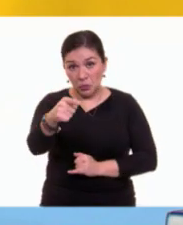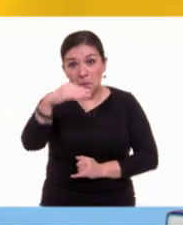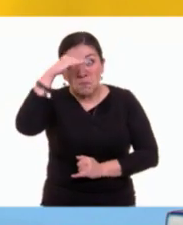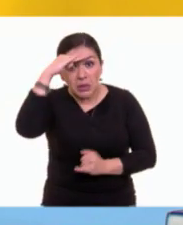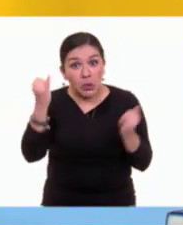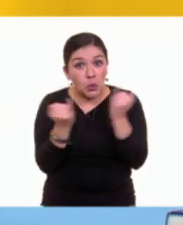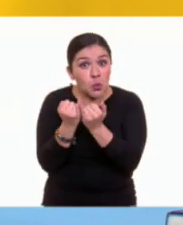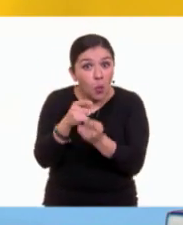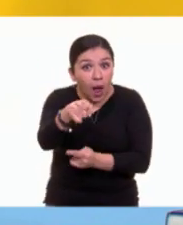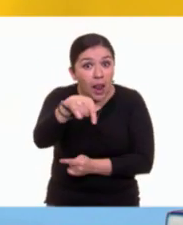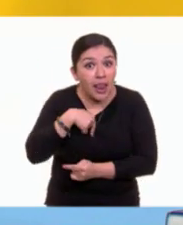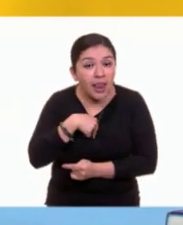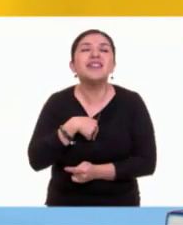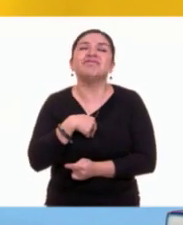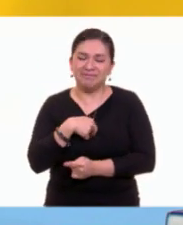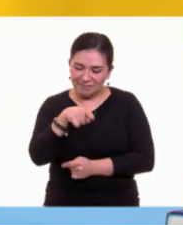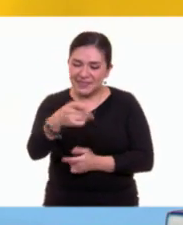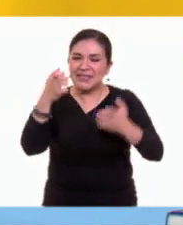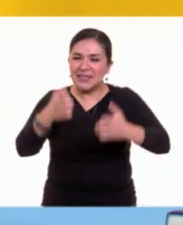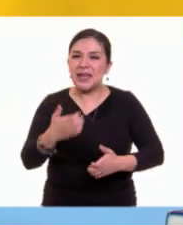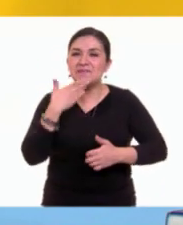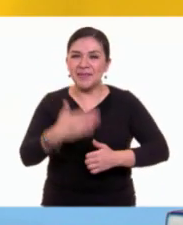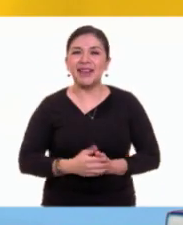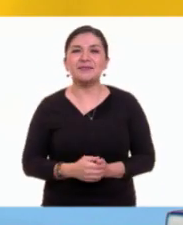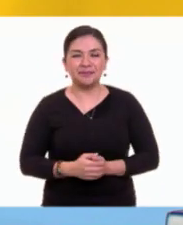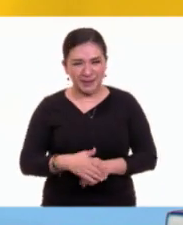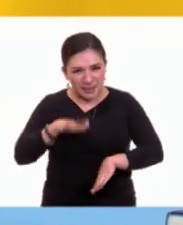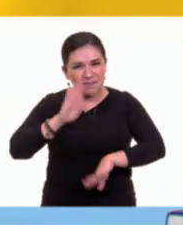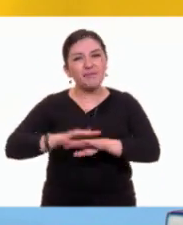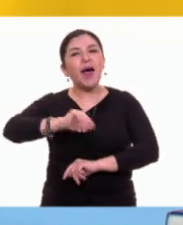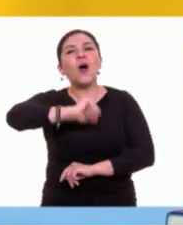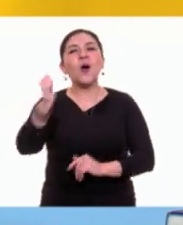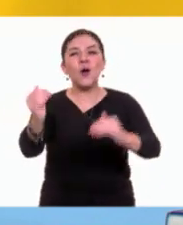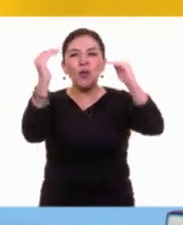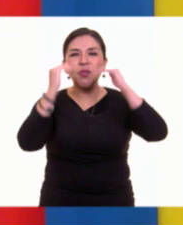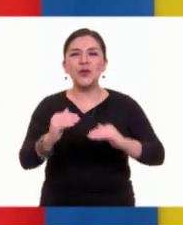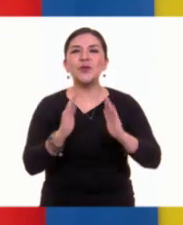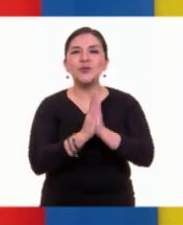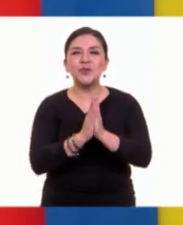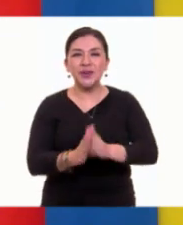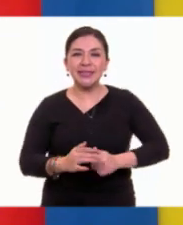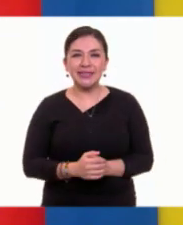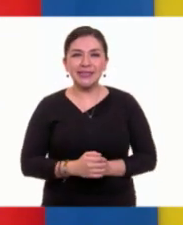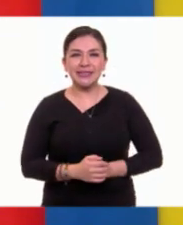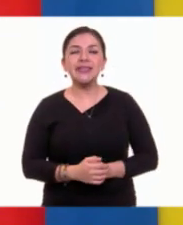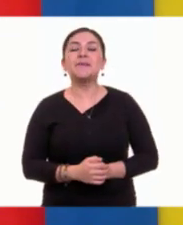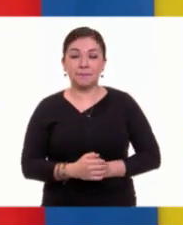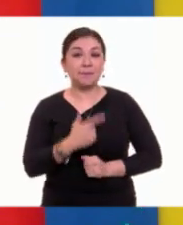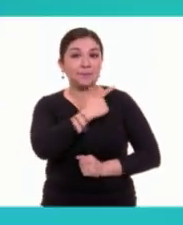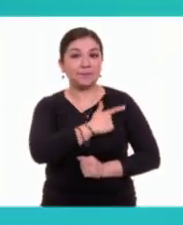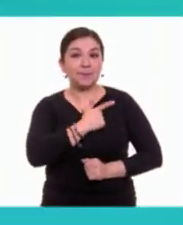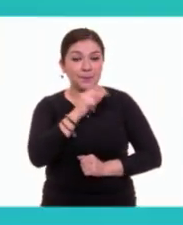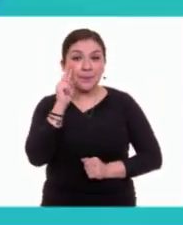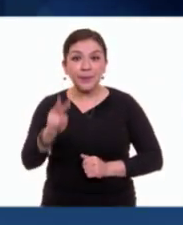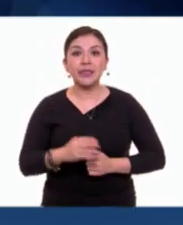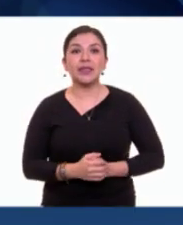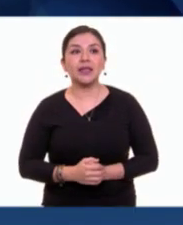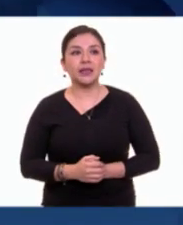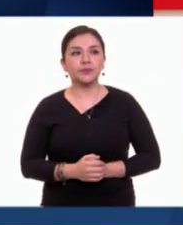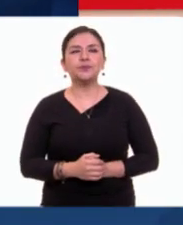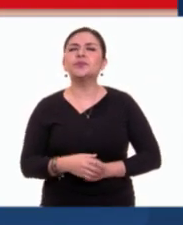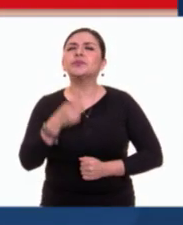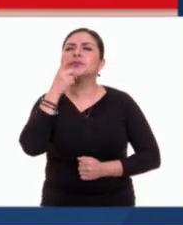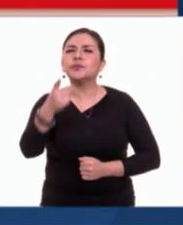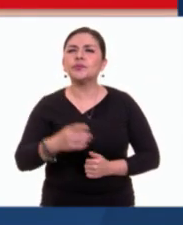como Juan Carlos, están en lo correcto. ¿Continúas, favor, con la siguiente fila? Claro que sí, Gaby. Por supuesto. ver, veamos, niños.